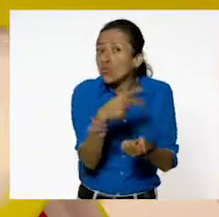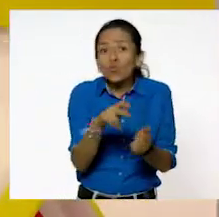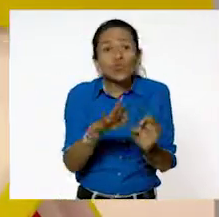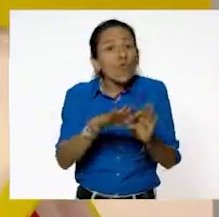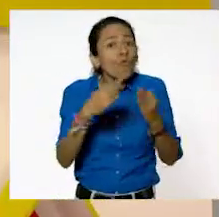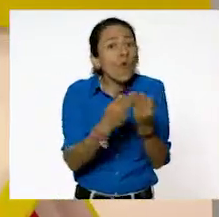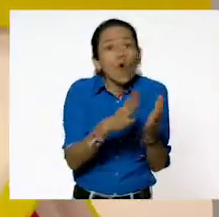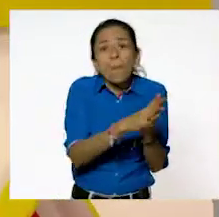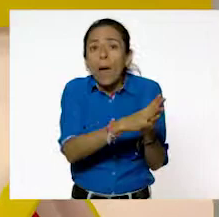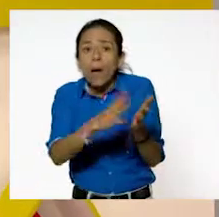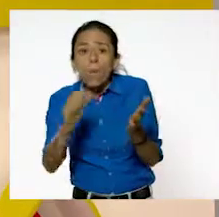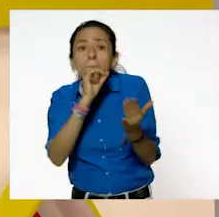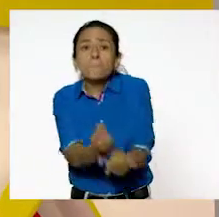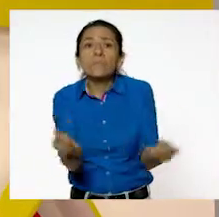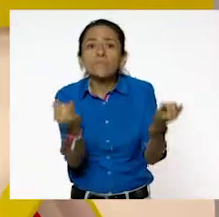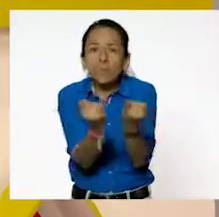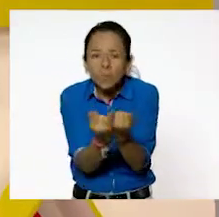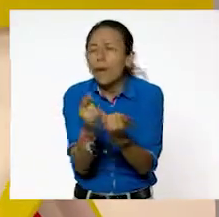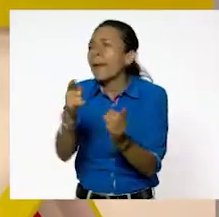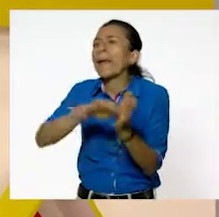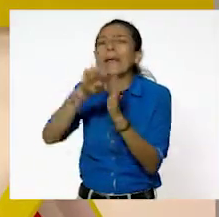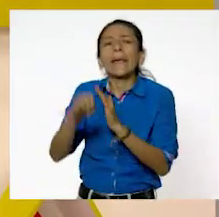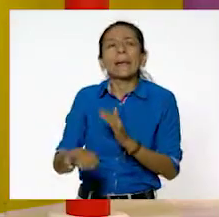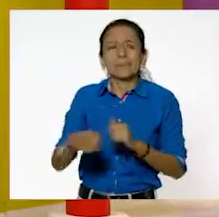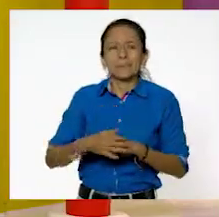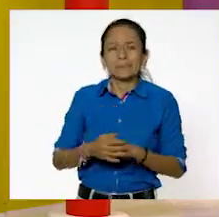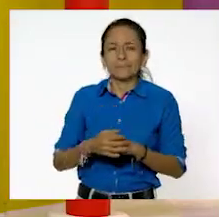Pili? Si lo metemos dentro de esta bolsa.